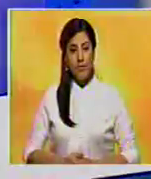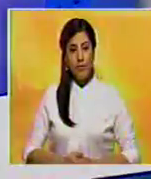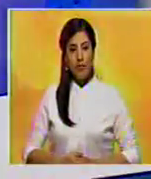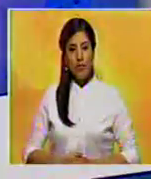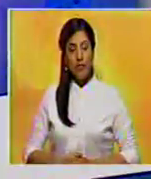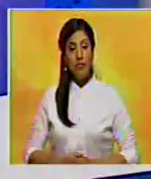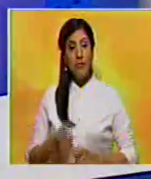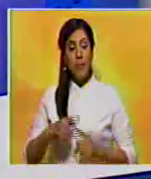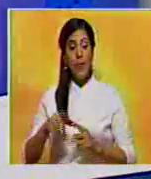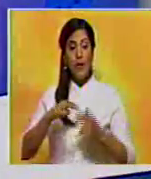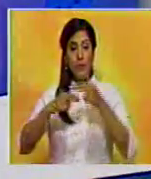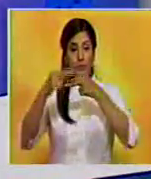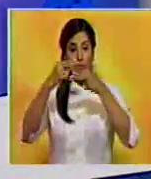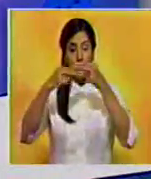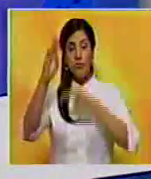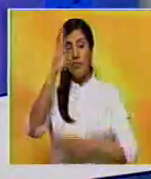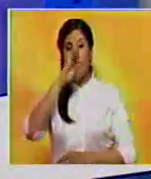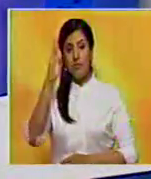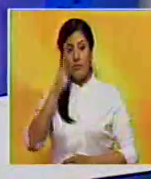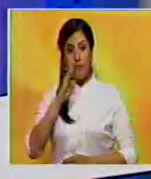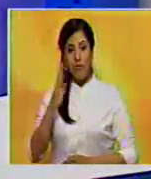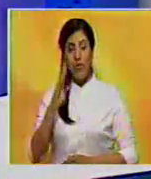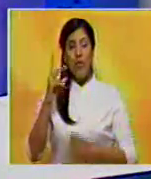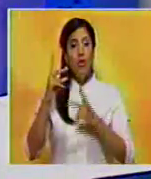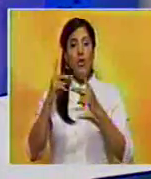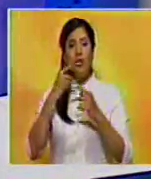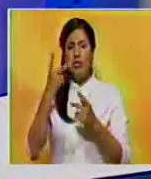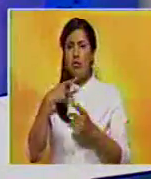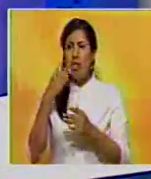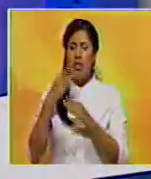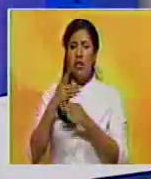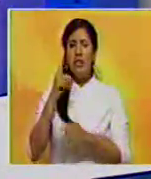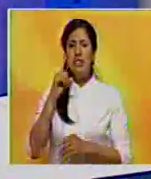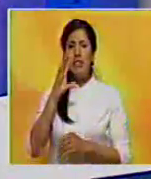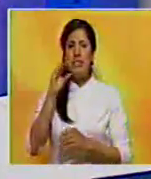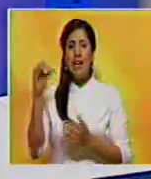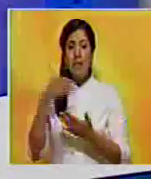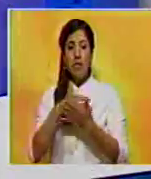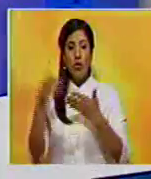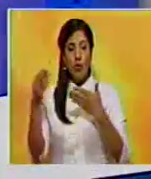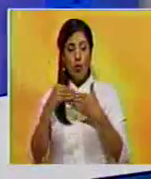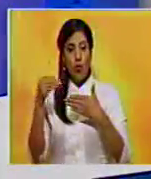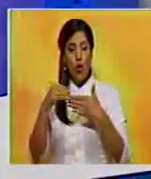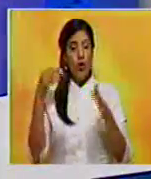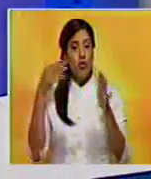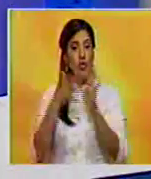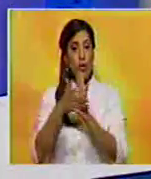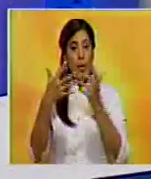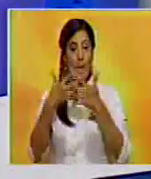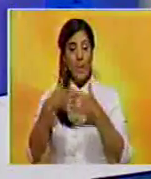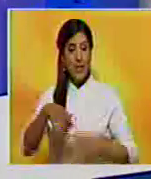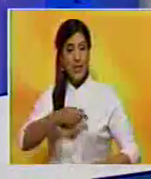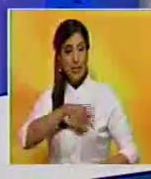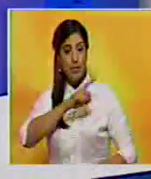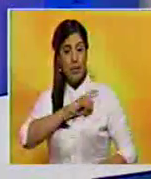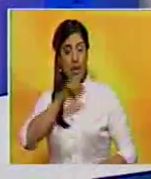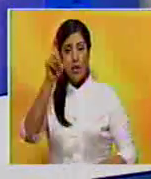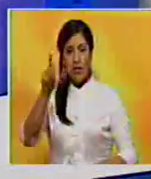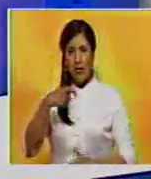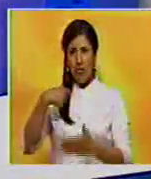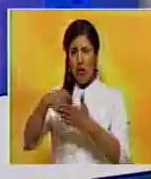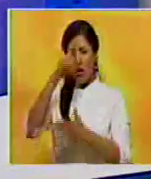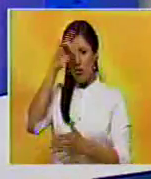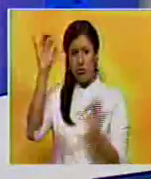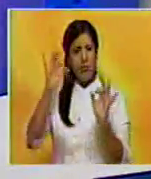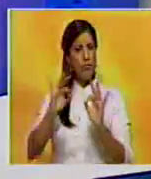La constructora brasileña Odebrecht negó haber pagado 100 millones de dólares a través de una empresa española al dirigente oficialista